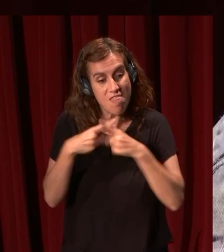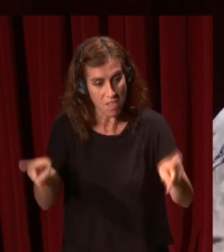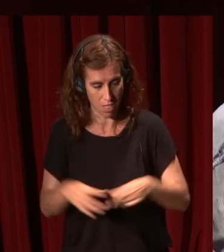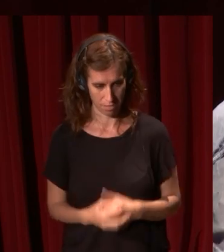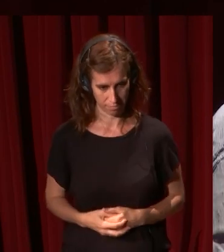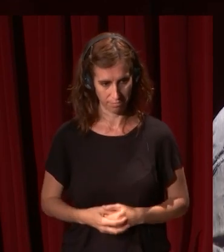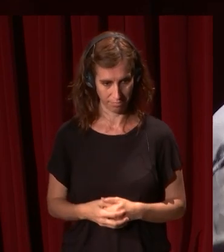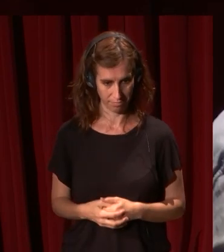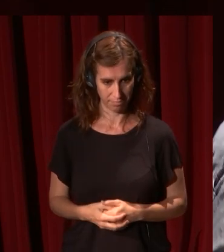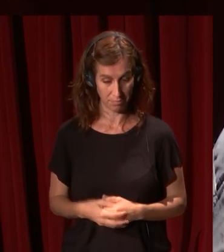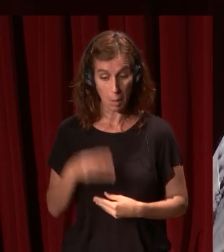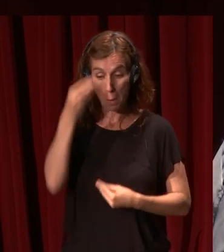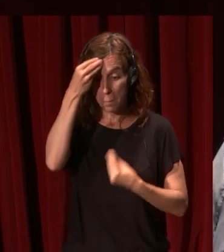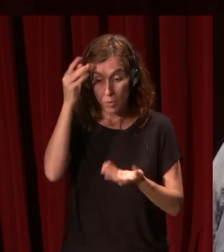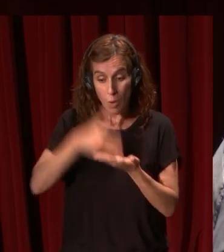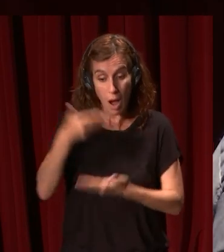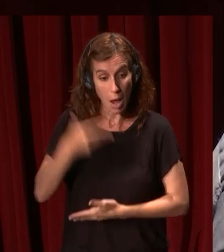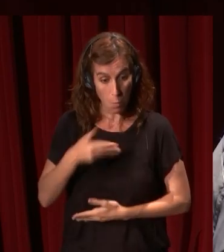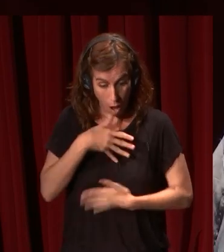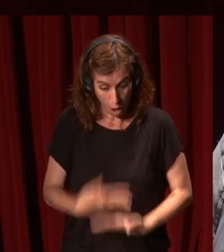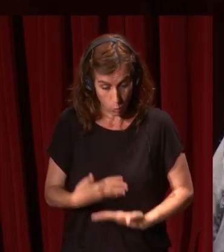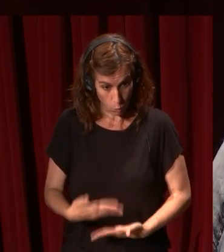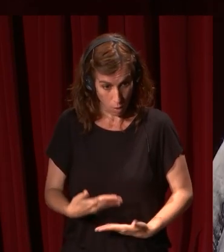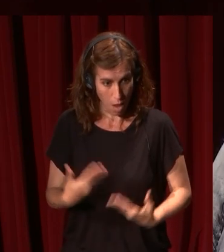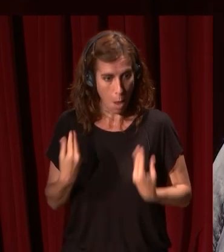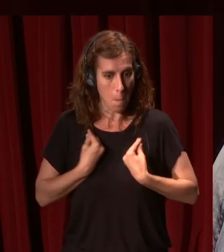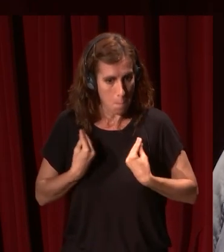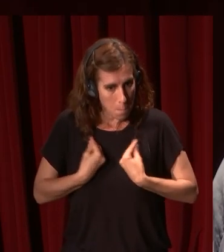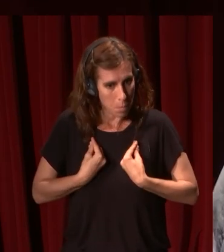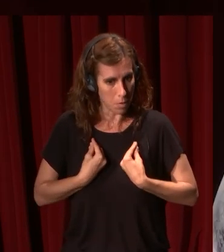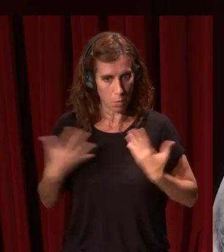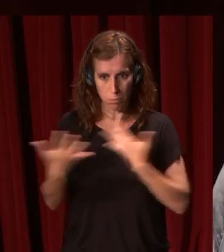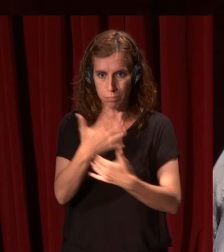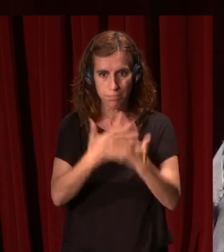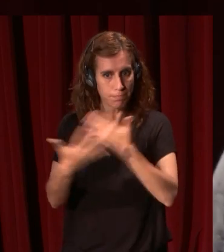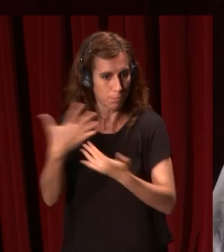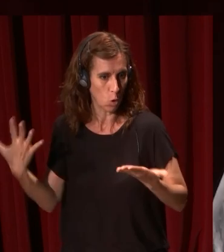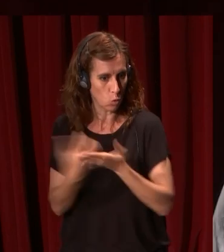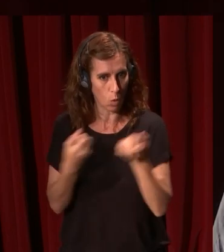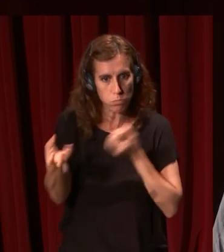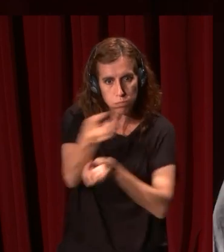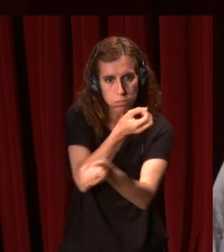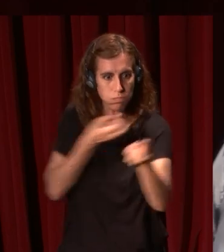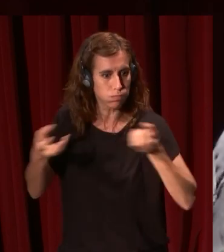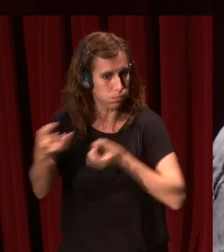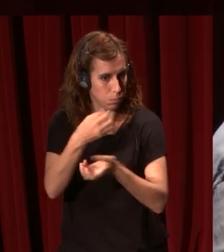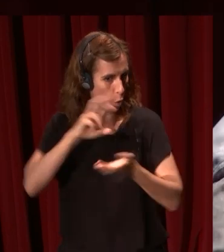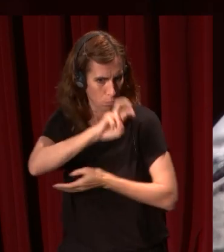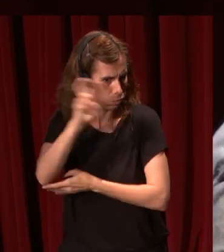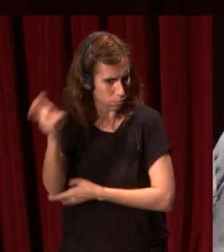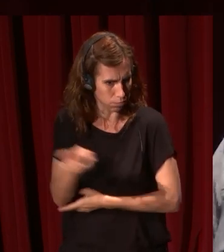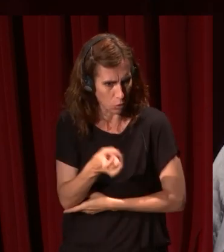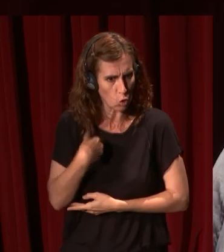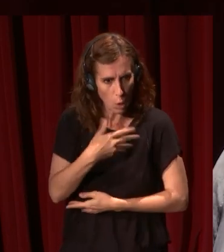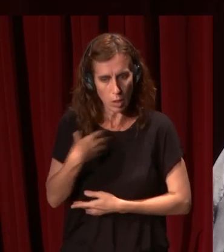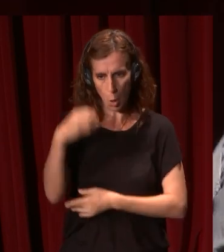importante especialmente quizás hoy en día que vivimos una gran cacofonía en la que todos hablamos de todo y yo quiero hablar de todo también de mis opiniones sobre